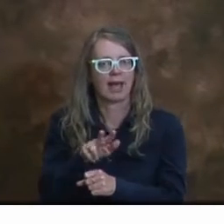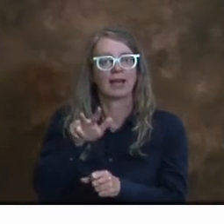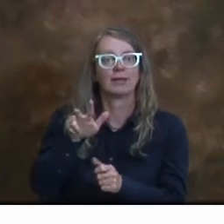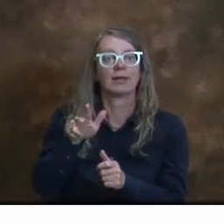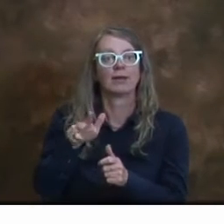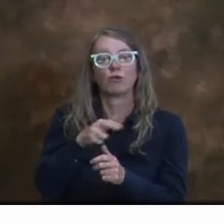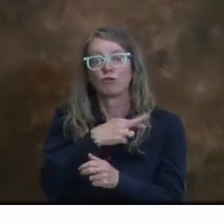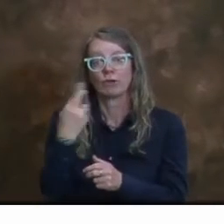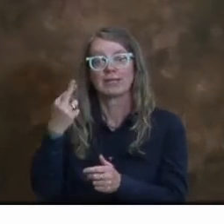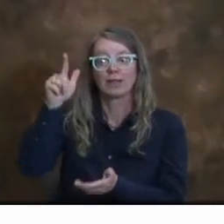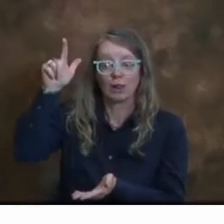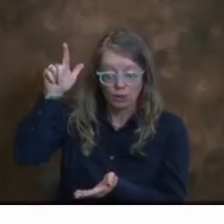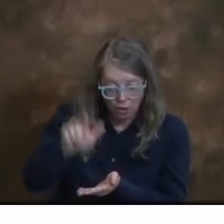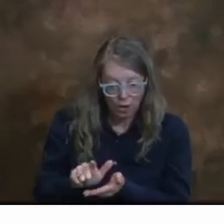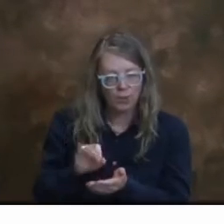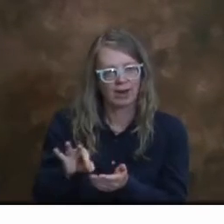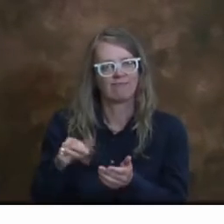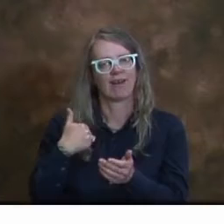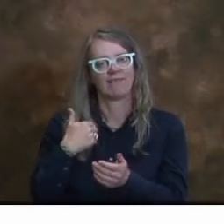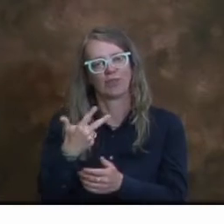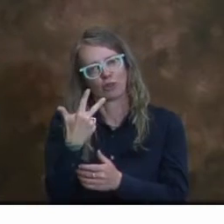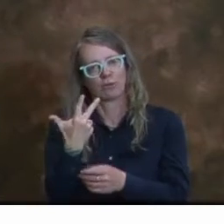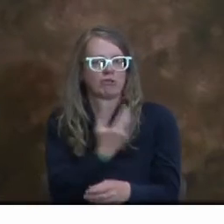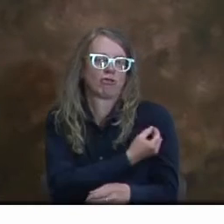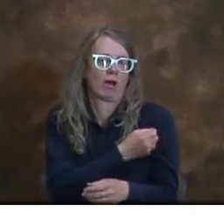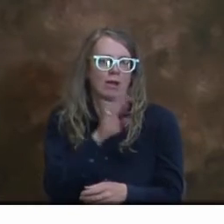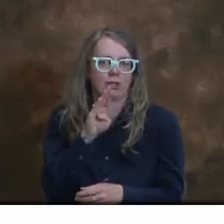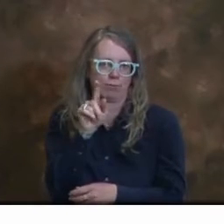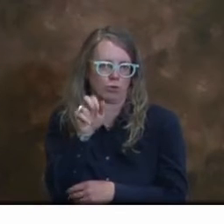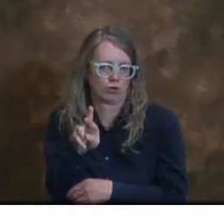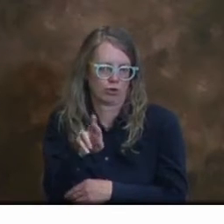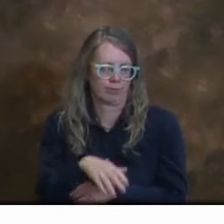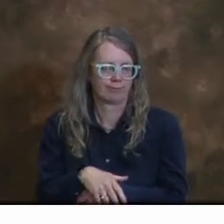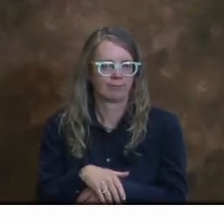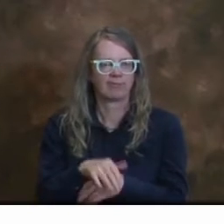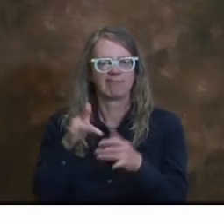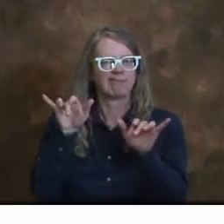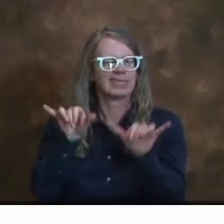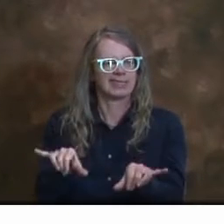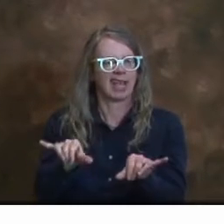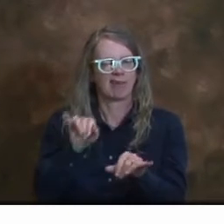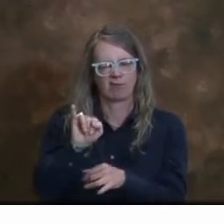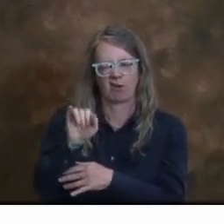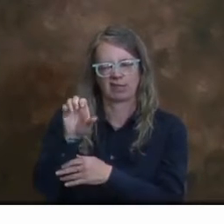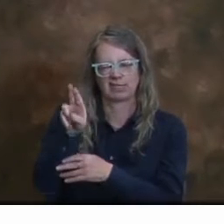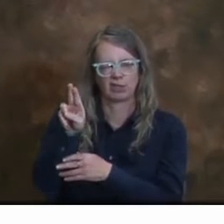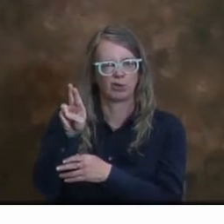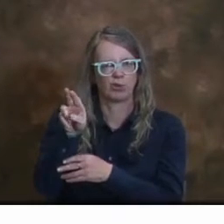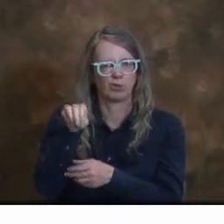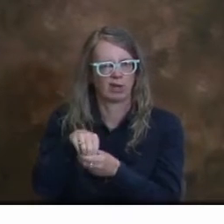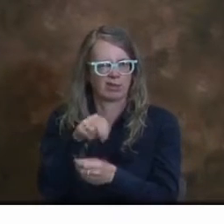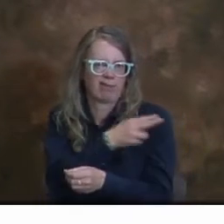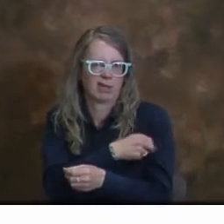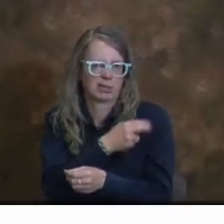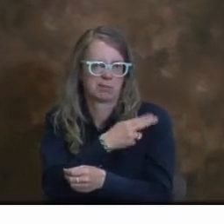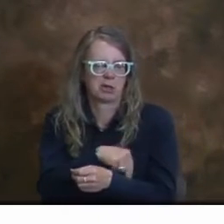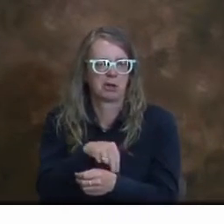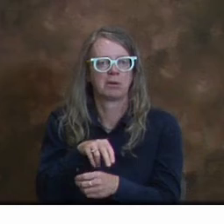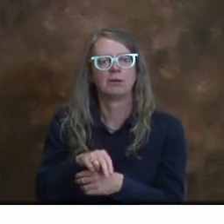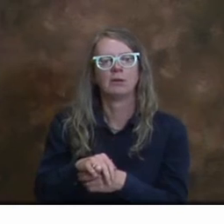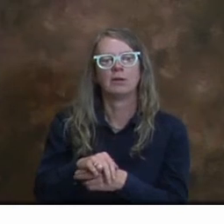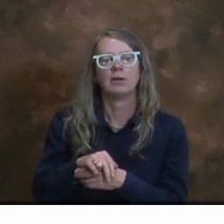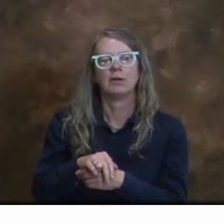recibido su vacuna. E incluso más pequeña la cantidad, como pueden observar aquí, para personas que han recibido la serie al completo.